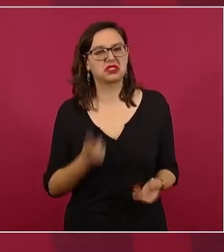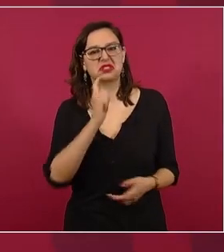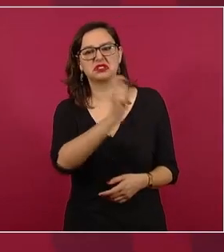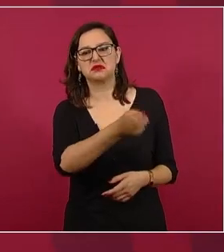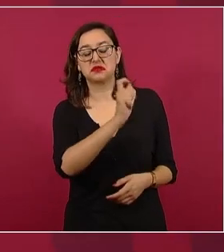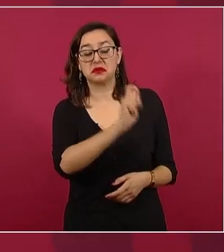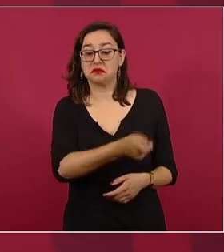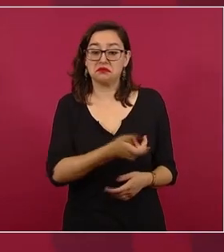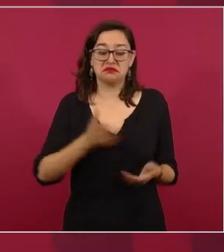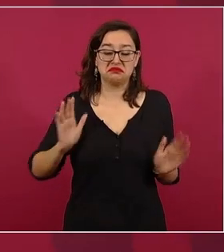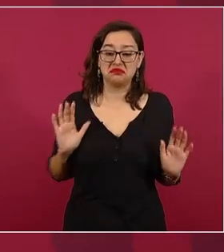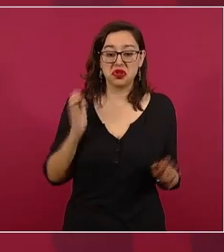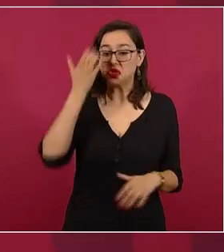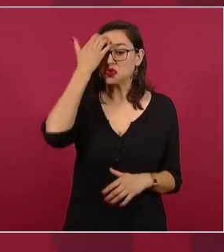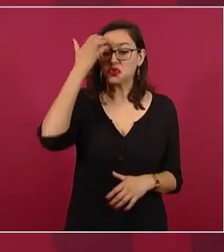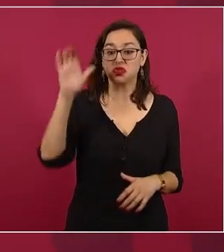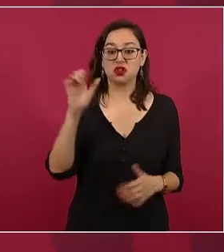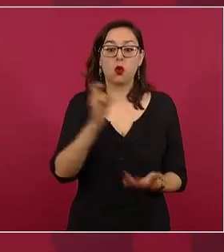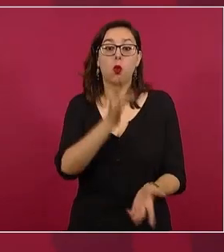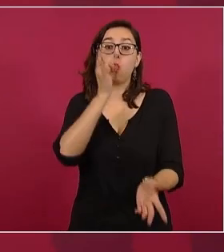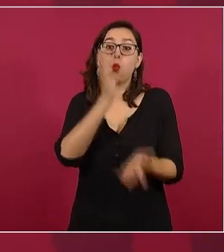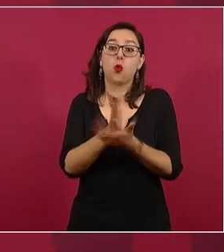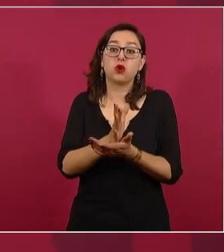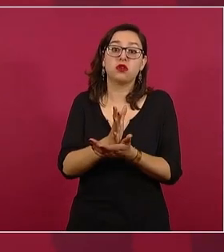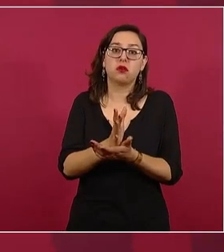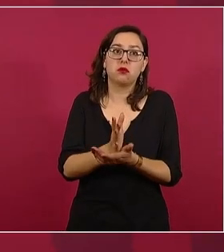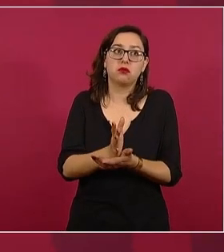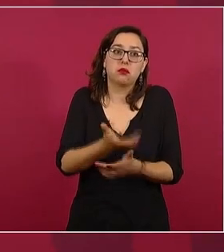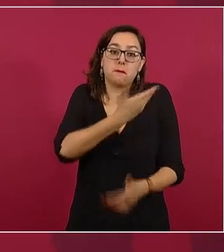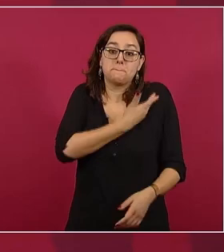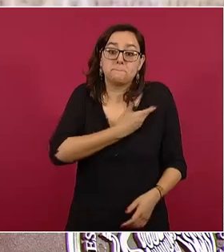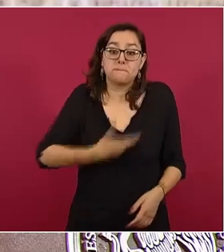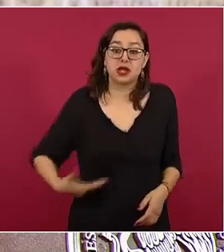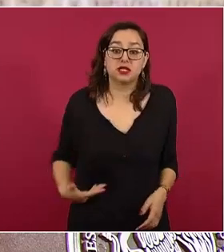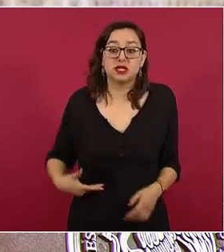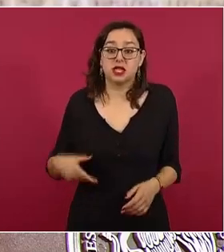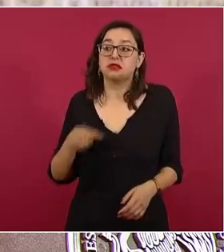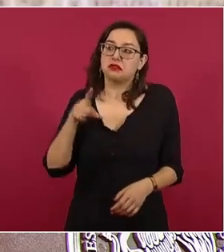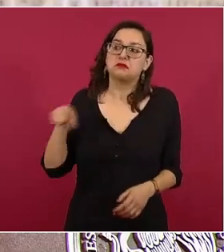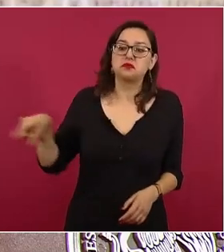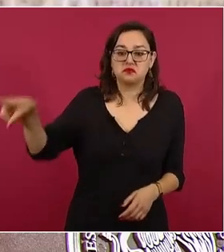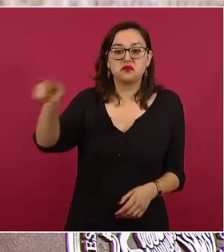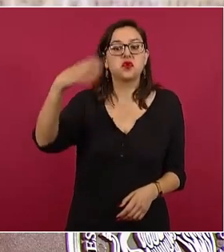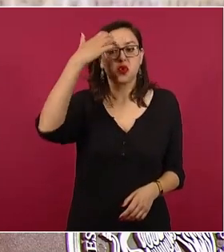era el Ejecutivo, era el presidente,